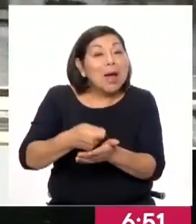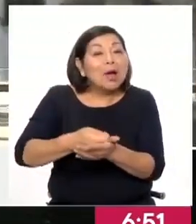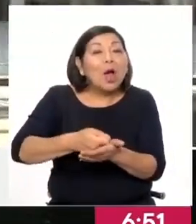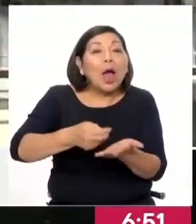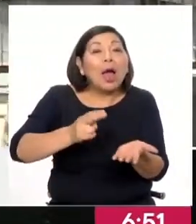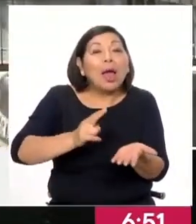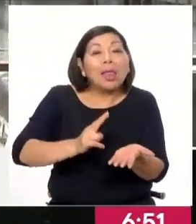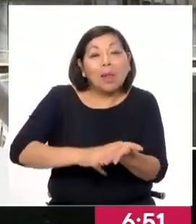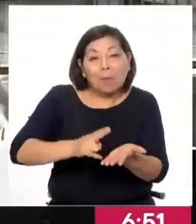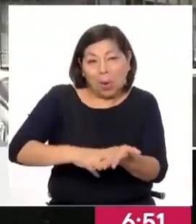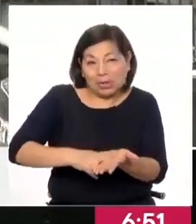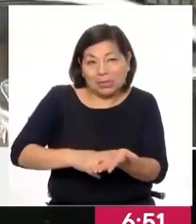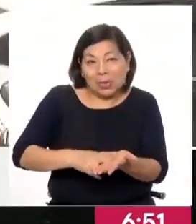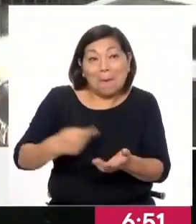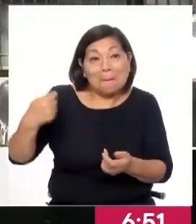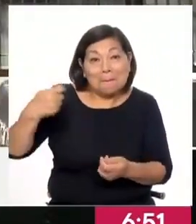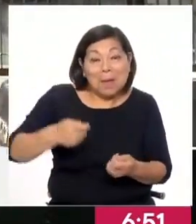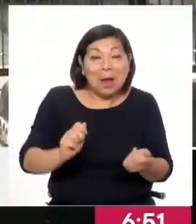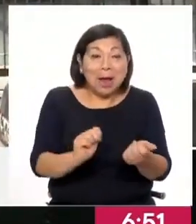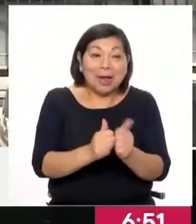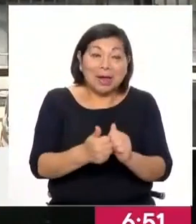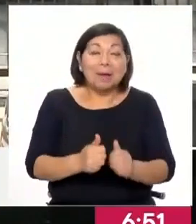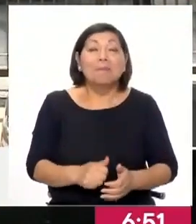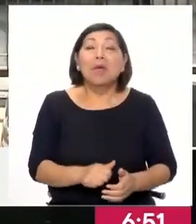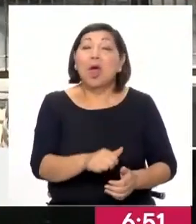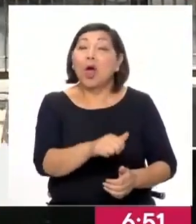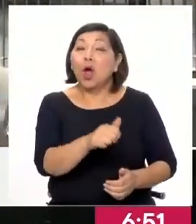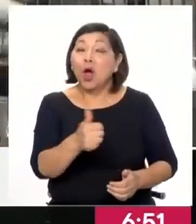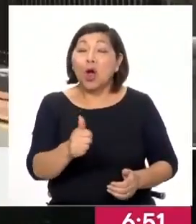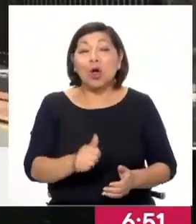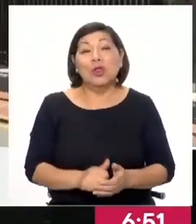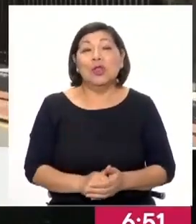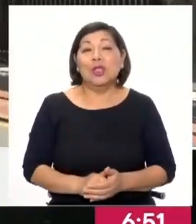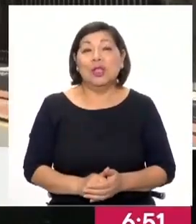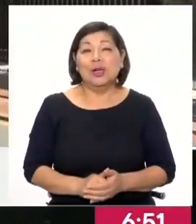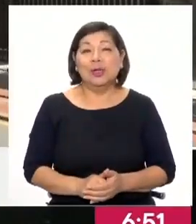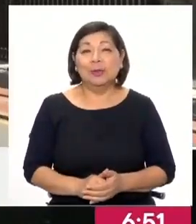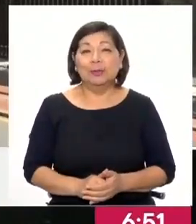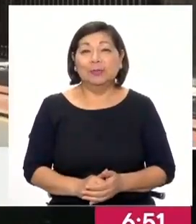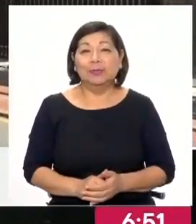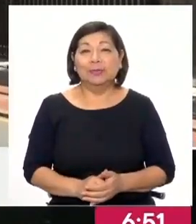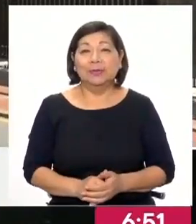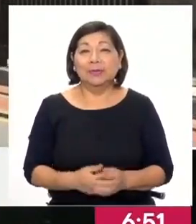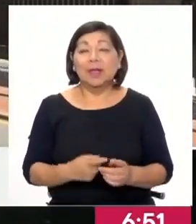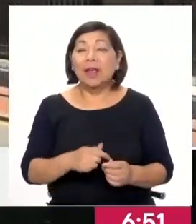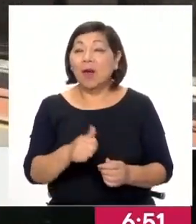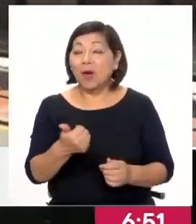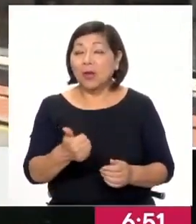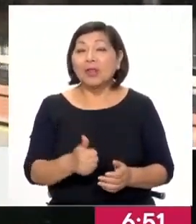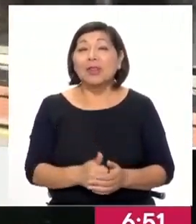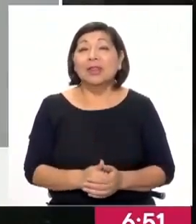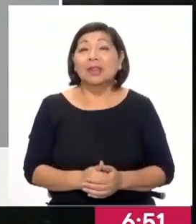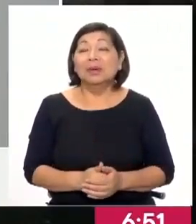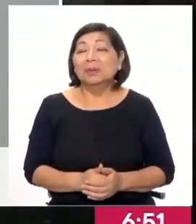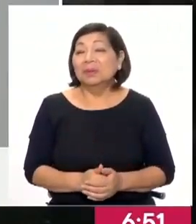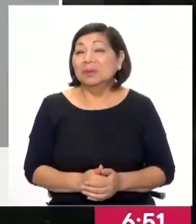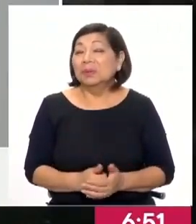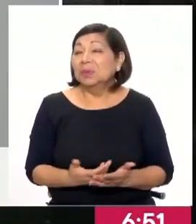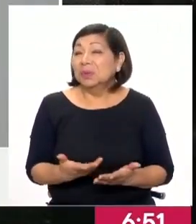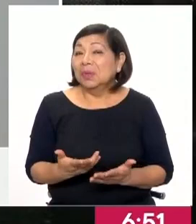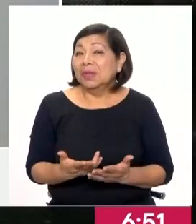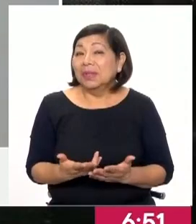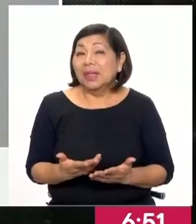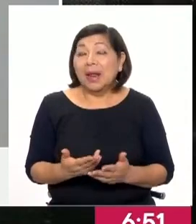de revolución de impuestos a la renta. Y lo otro es en el factor externo, ¿no? Digamos, nuestros